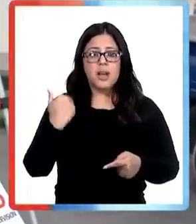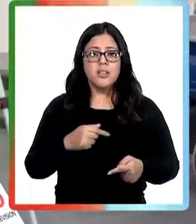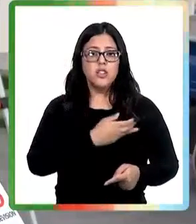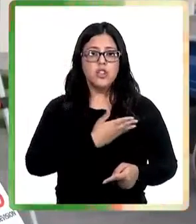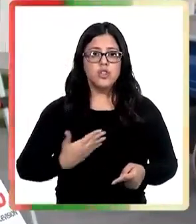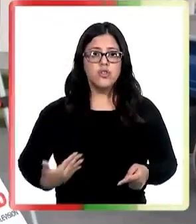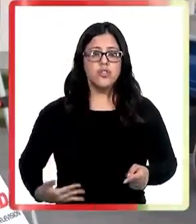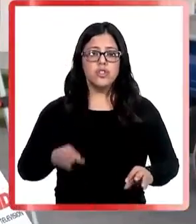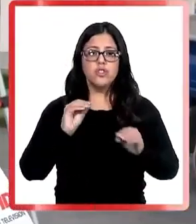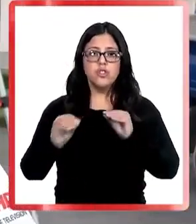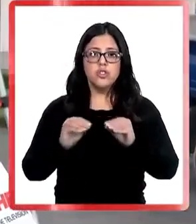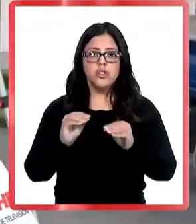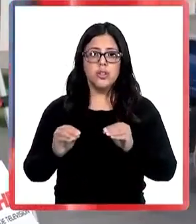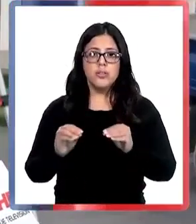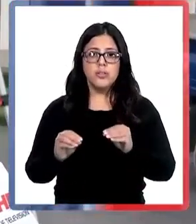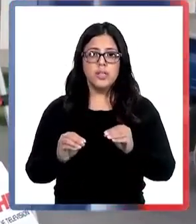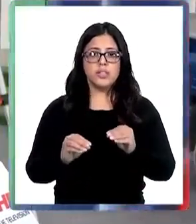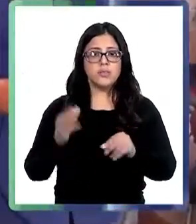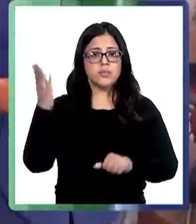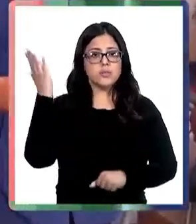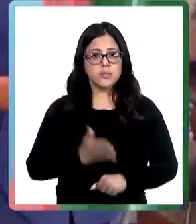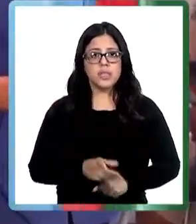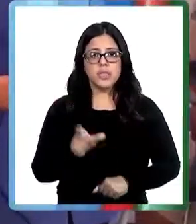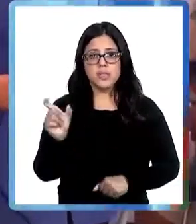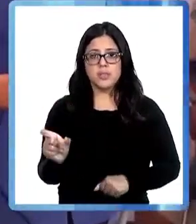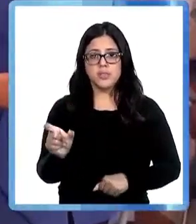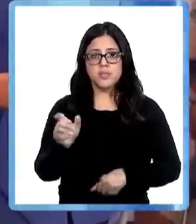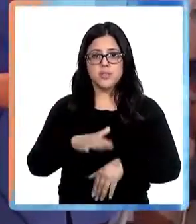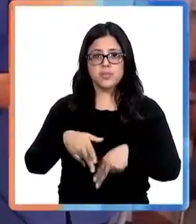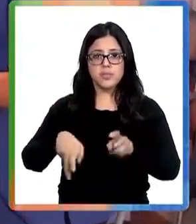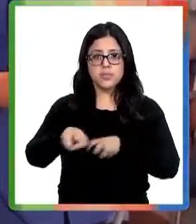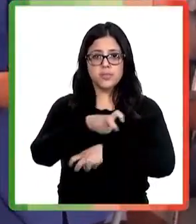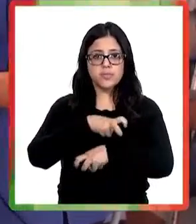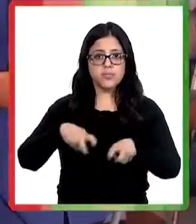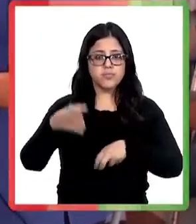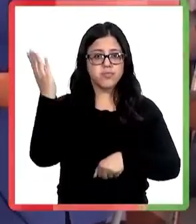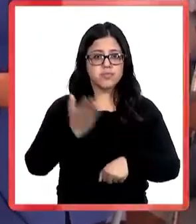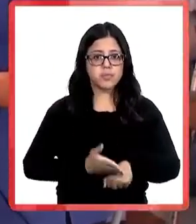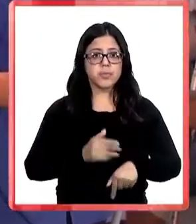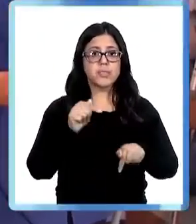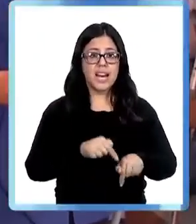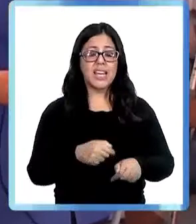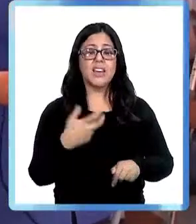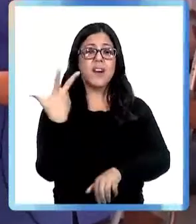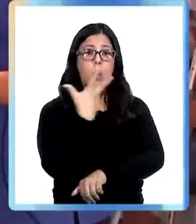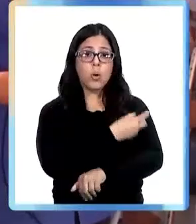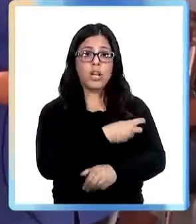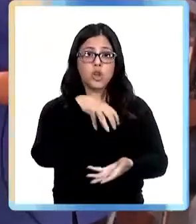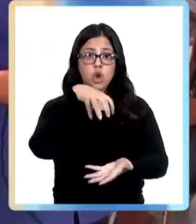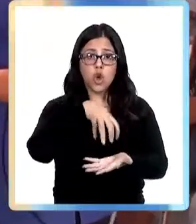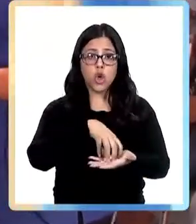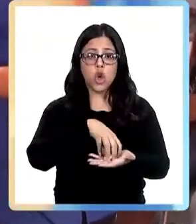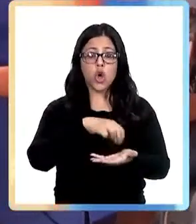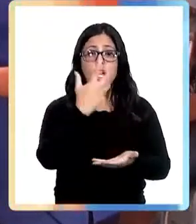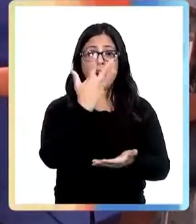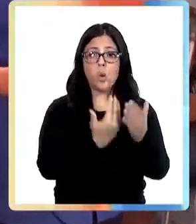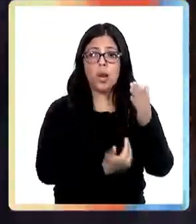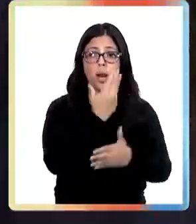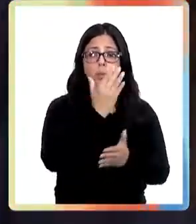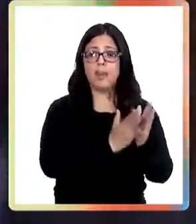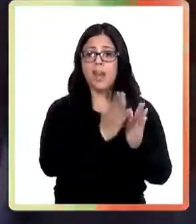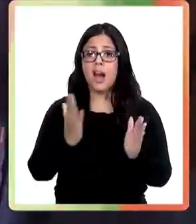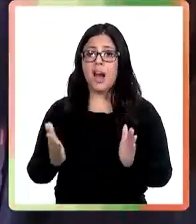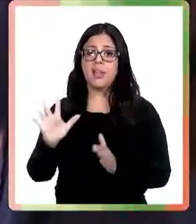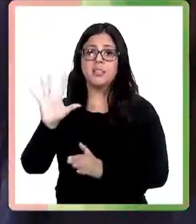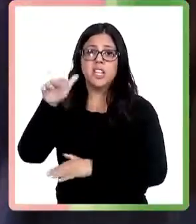anunció que se va a eliminar el pase de movilidad. El vacunatorio seguirá activo de lunes a viernes desde las 9 de la mañana hasta las